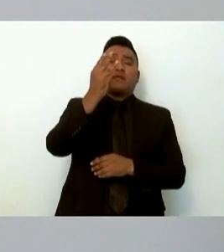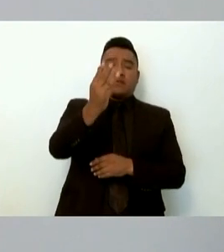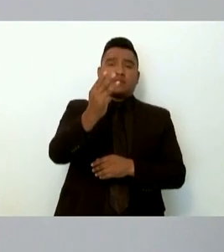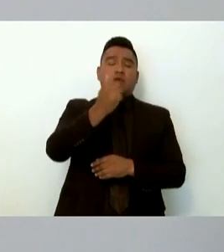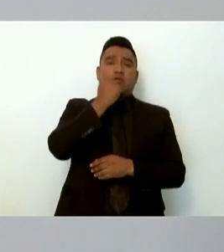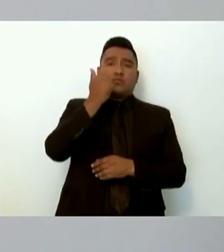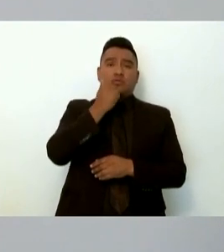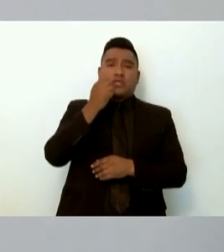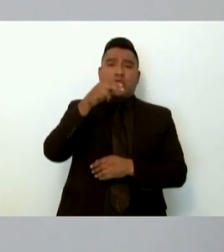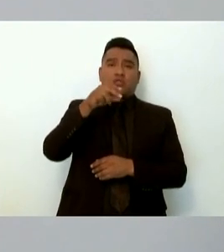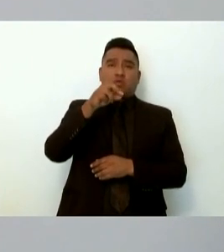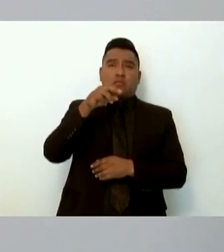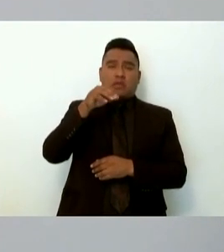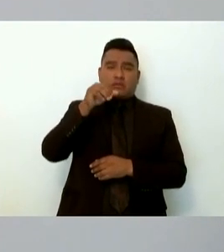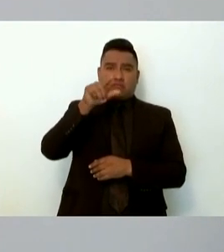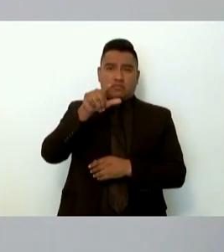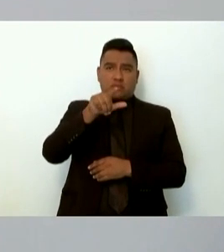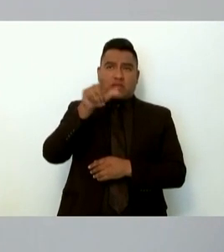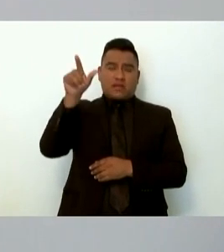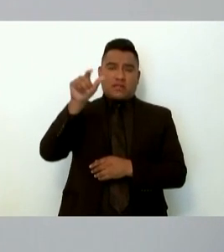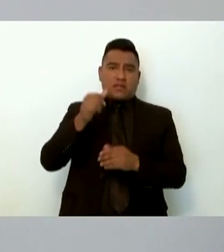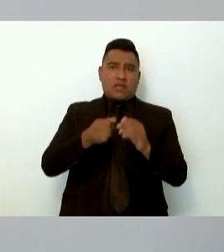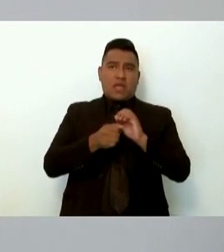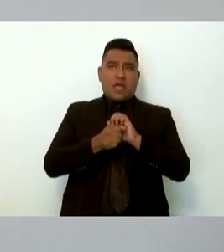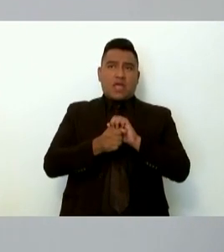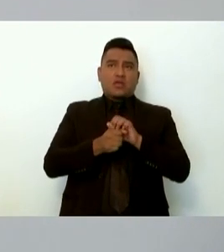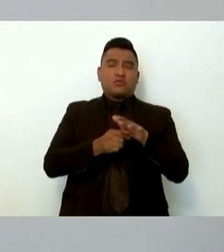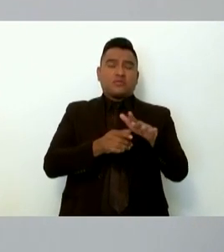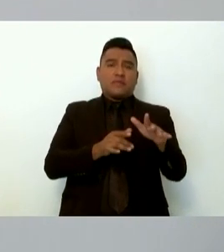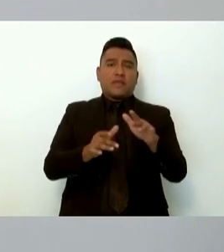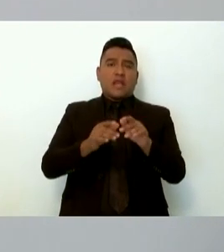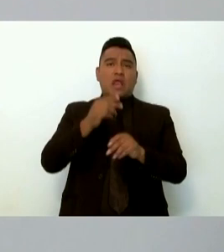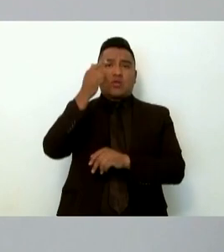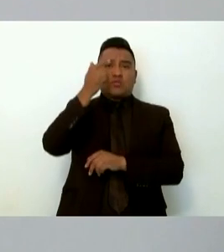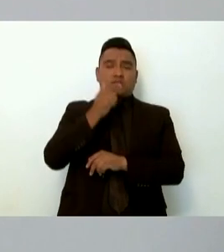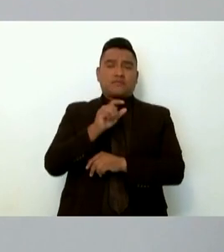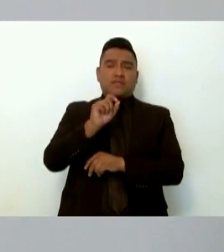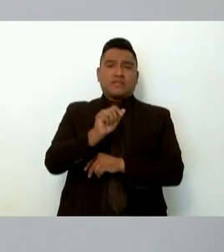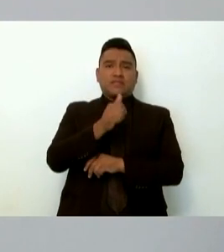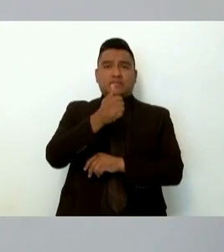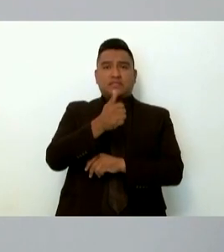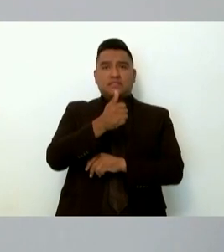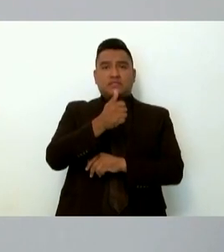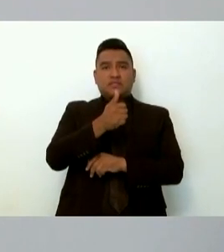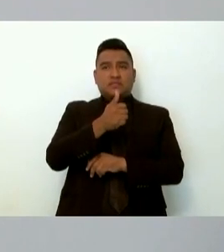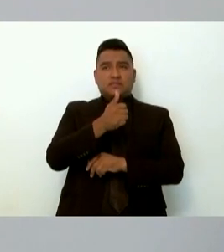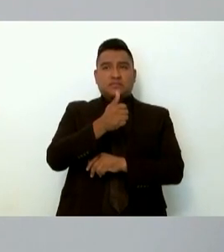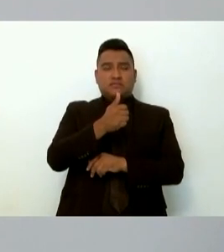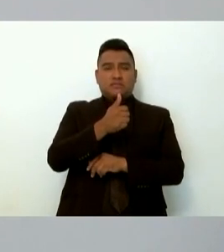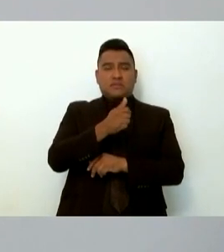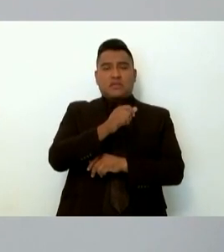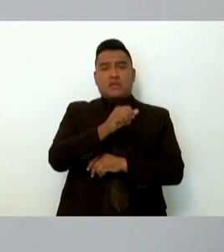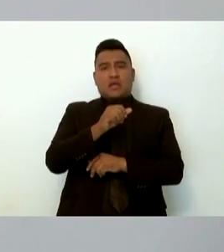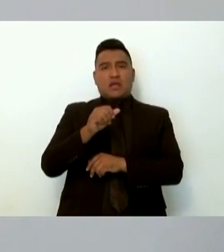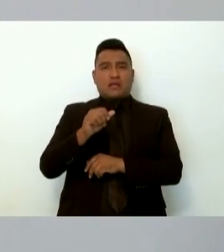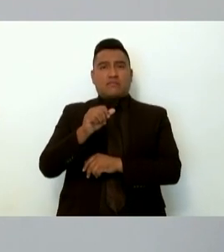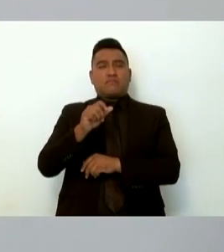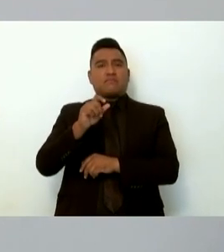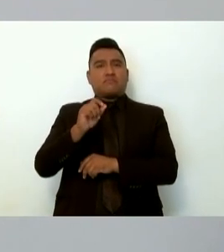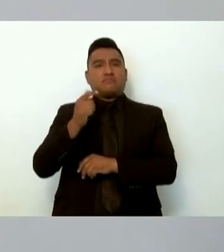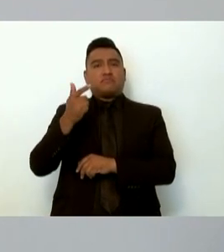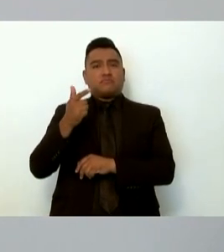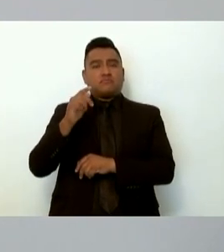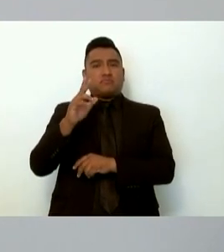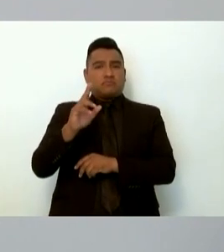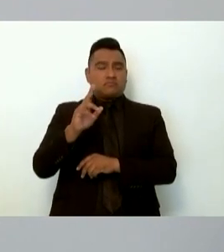Isidro Burgos de Ayotzinapa la noche del 26 al 27 de septiembre de 2014 constituyó un crimen de